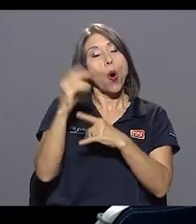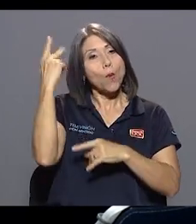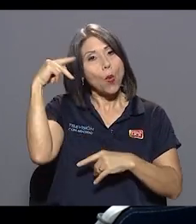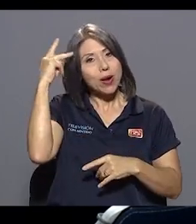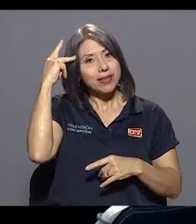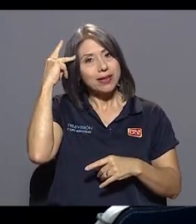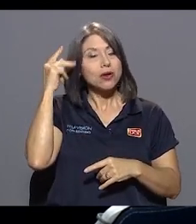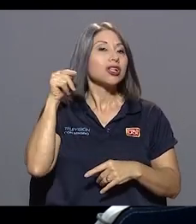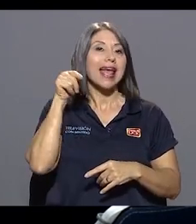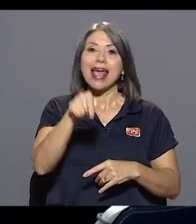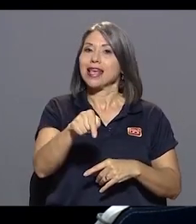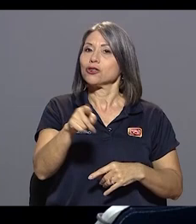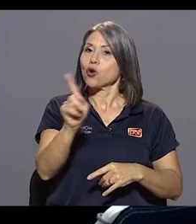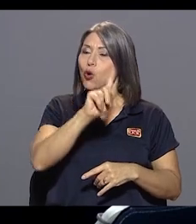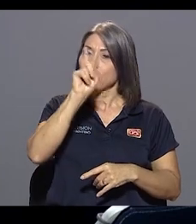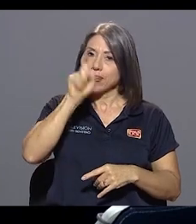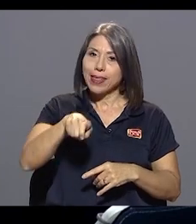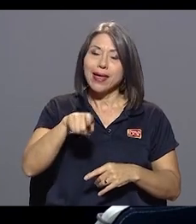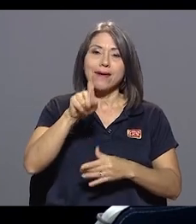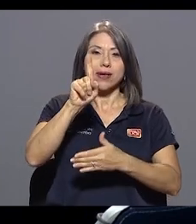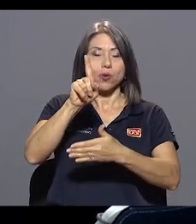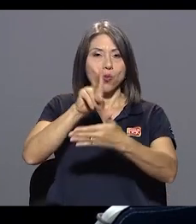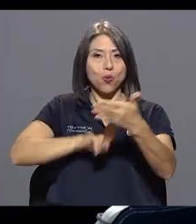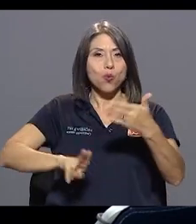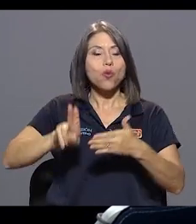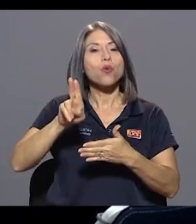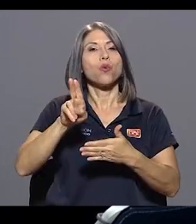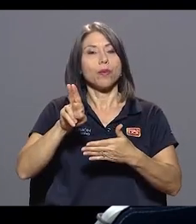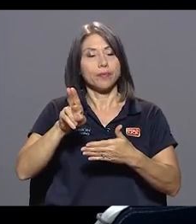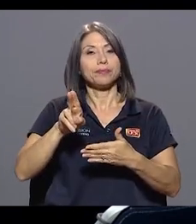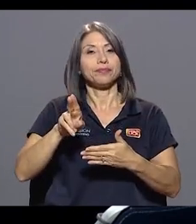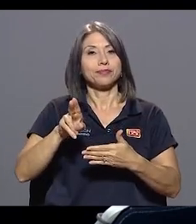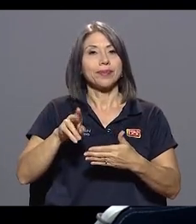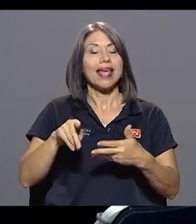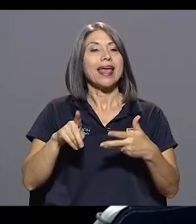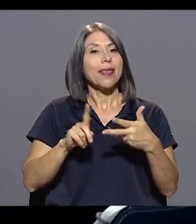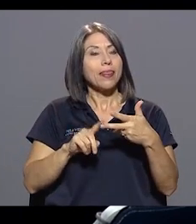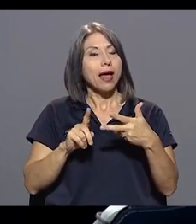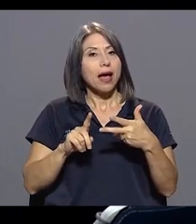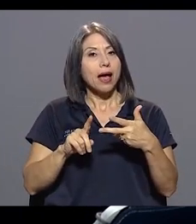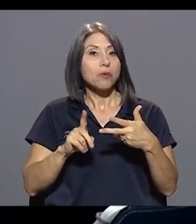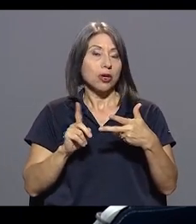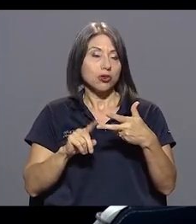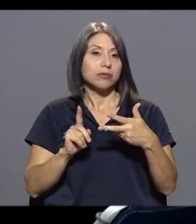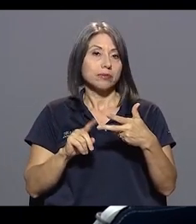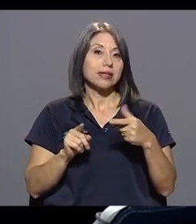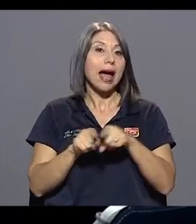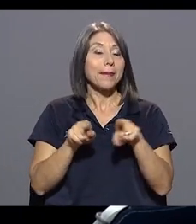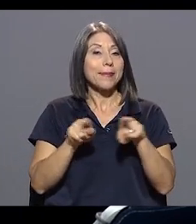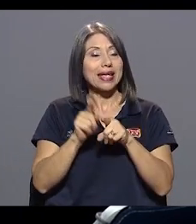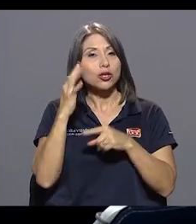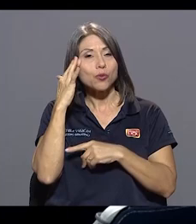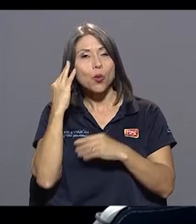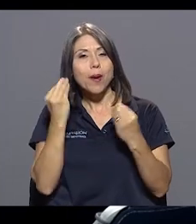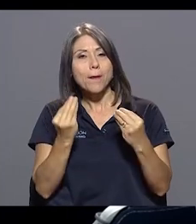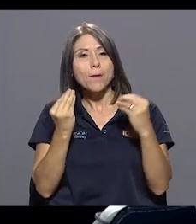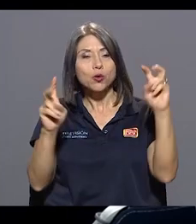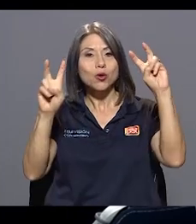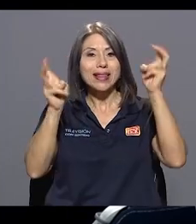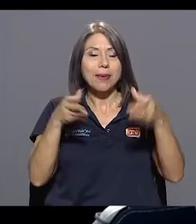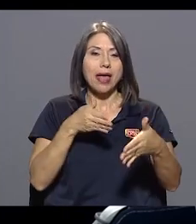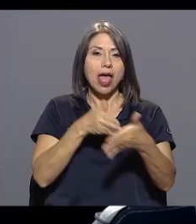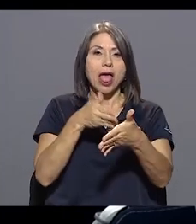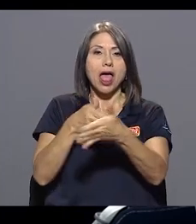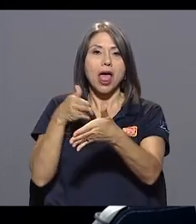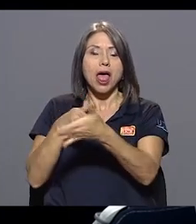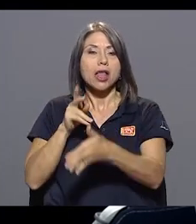eso no corresponde a una universidad. Y también, bueno, también nos preocupa mucho el tema del acoso